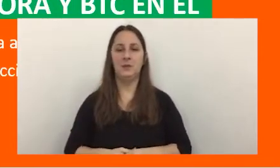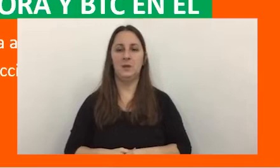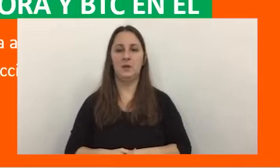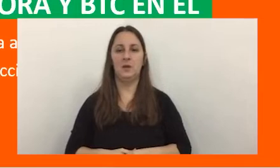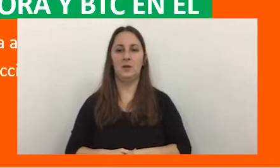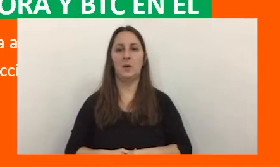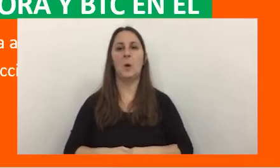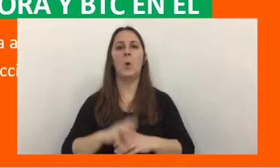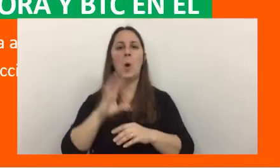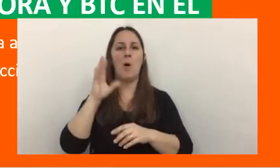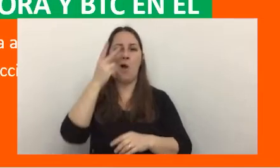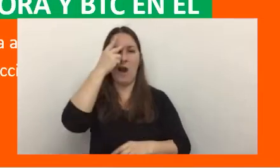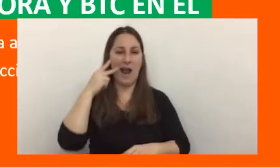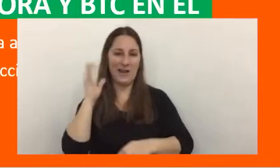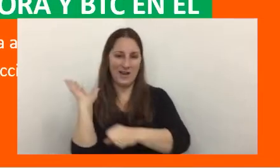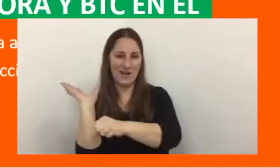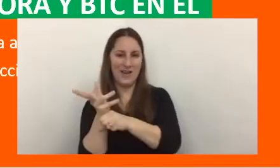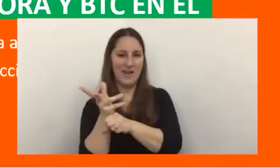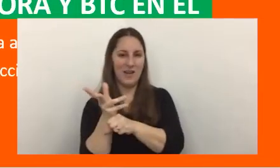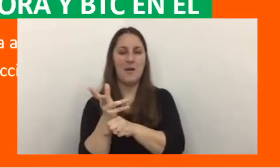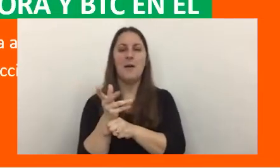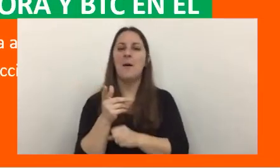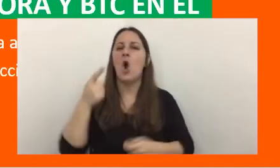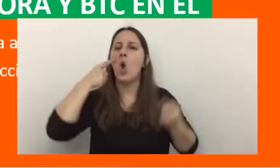hackeo subrepticio con el propósito de